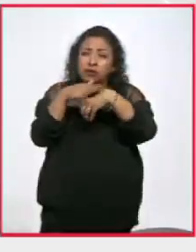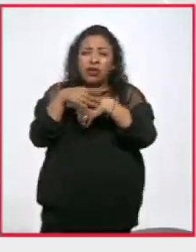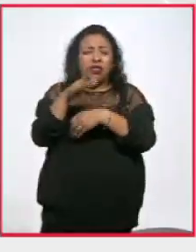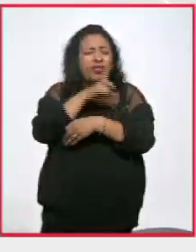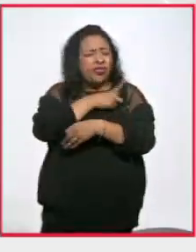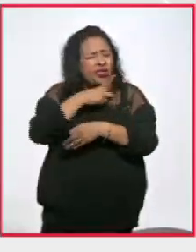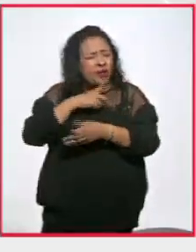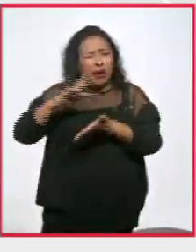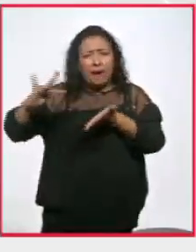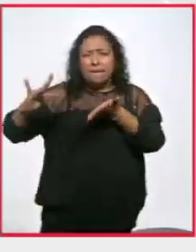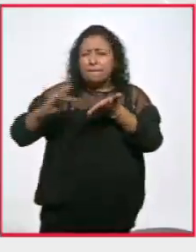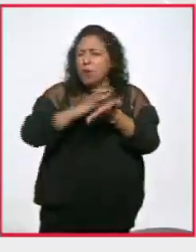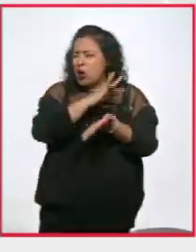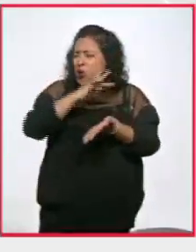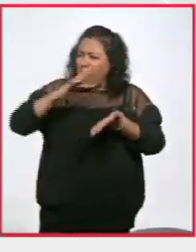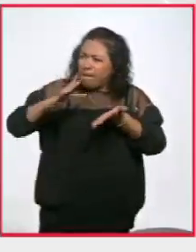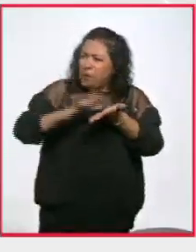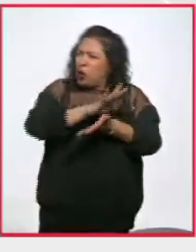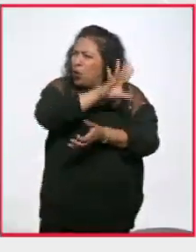todo el apoyo